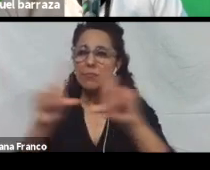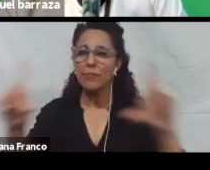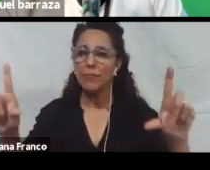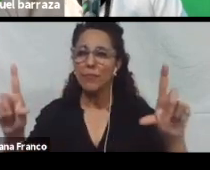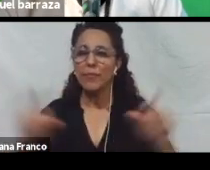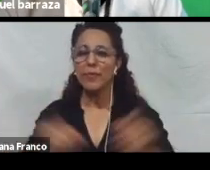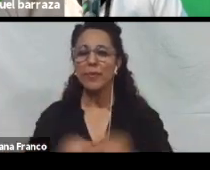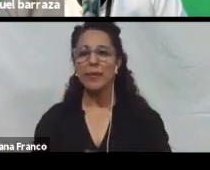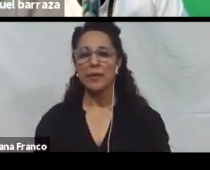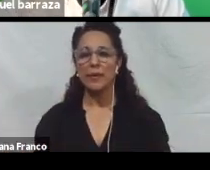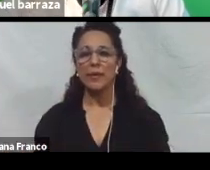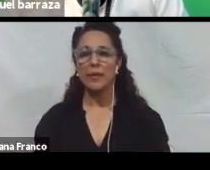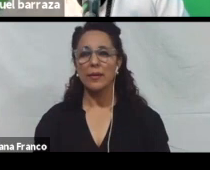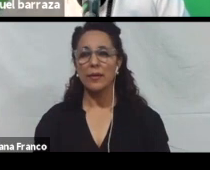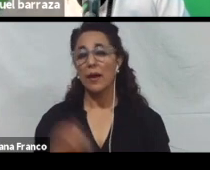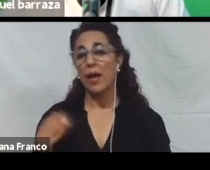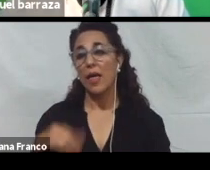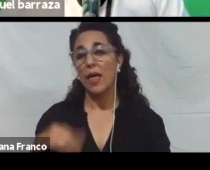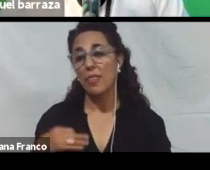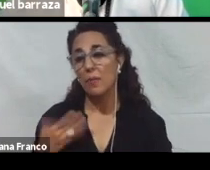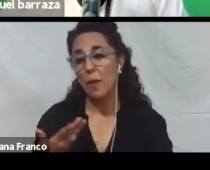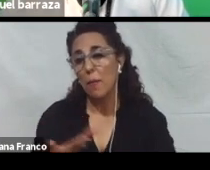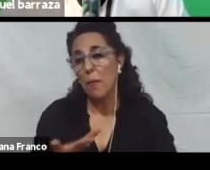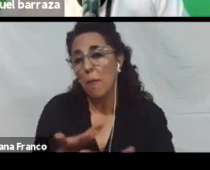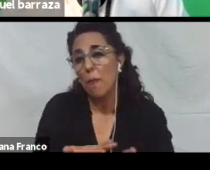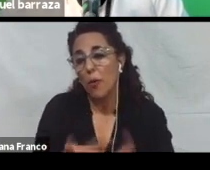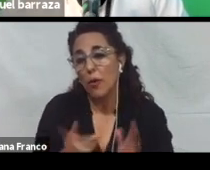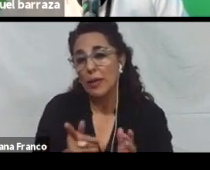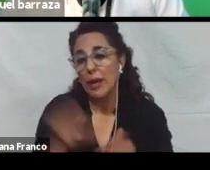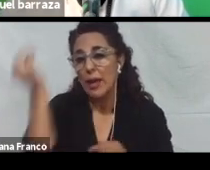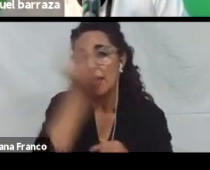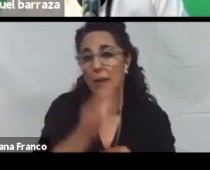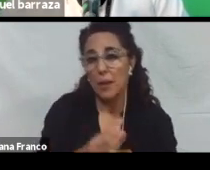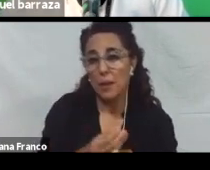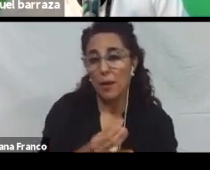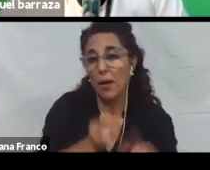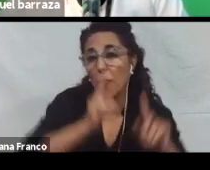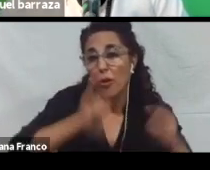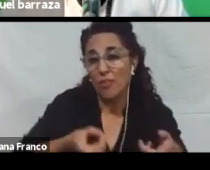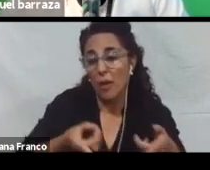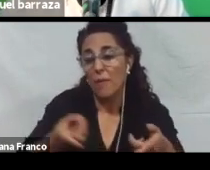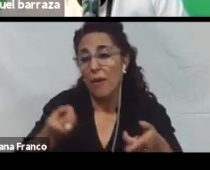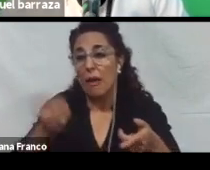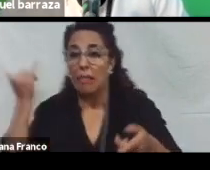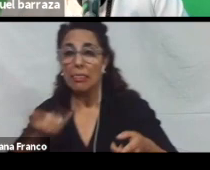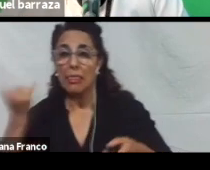Tenemos que poner ambas cosas. Tanto la imagen. Como el texto alternativo. entender esa imagen.